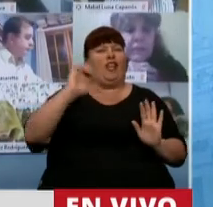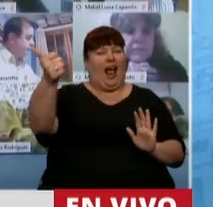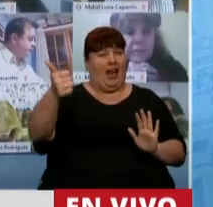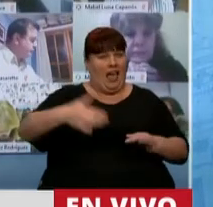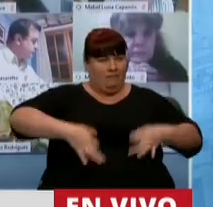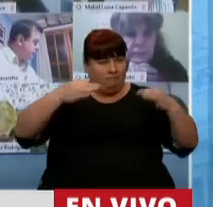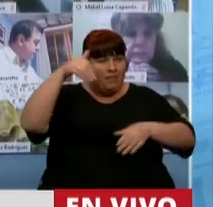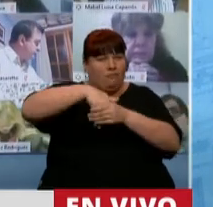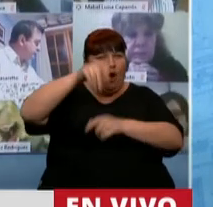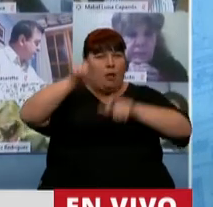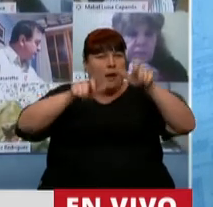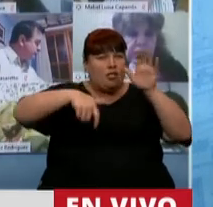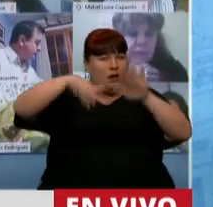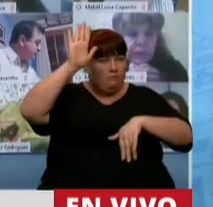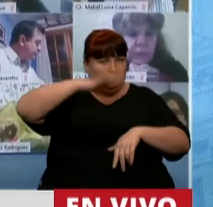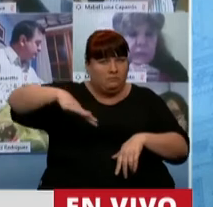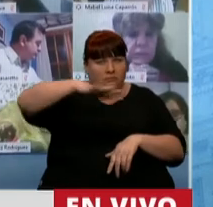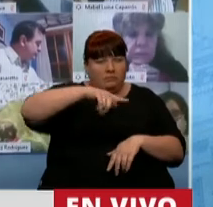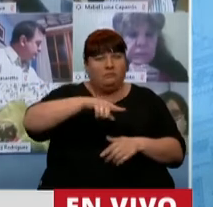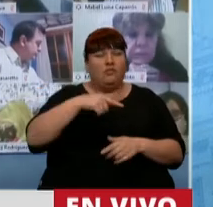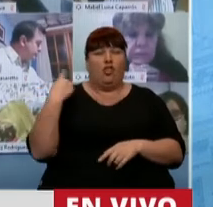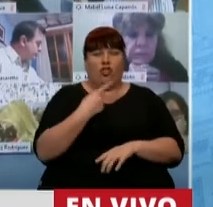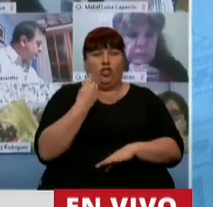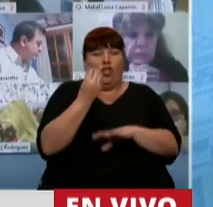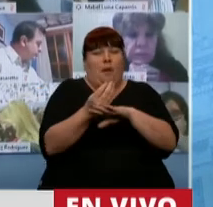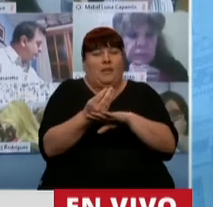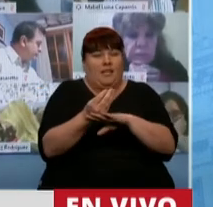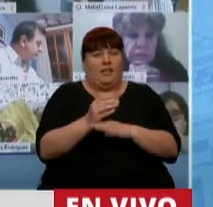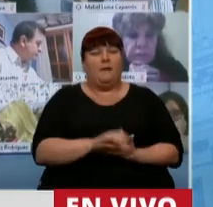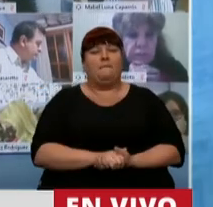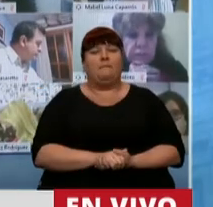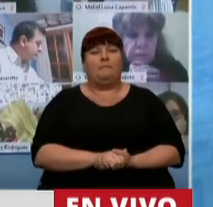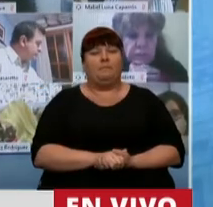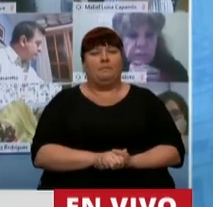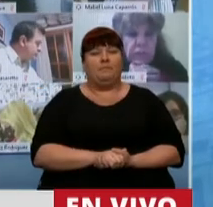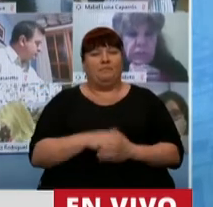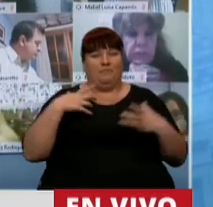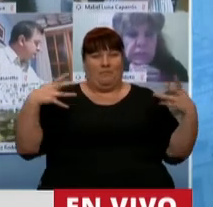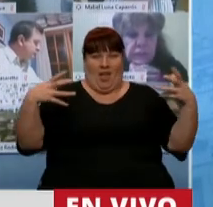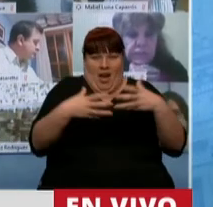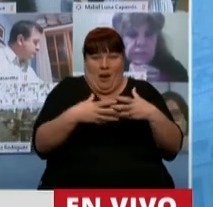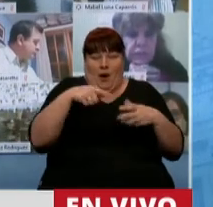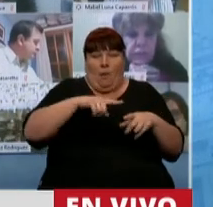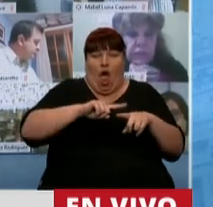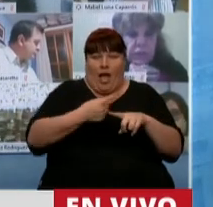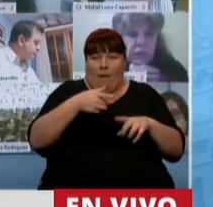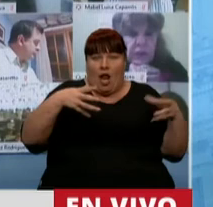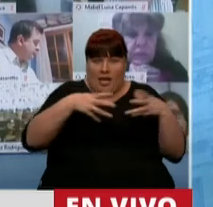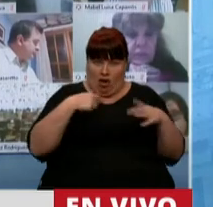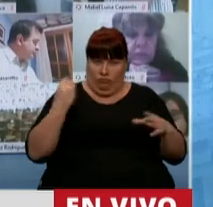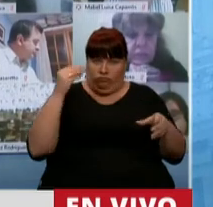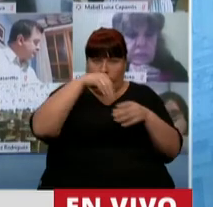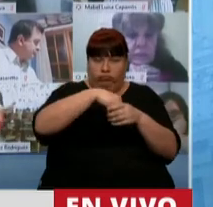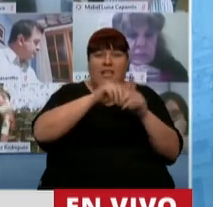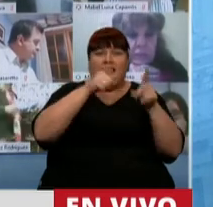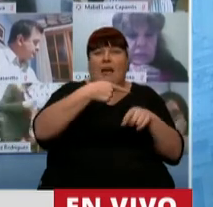legitimidad que tiene la mayoría, que representa esta bancada que nosotros integramos y